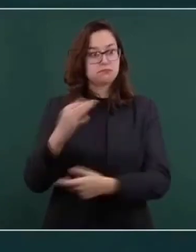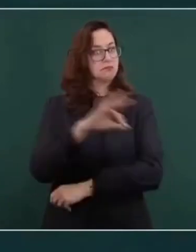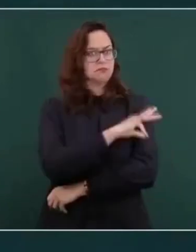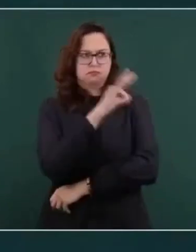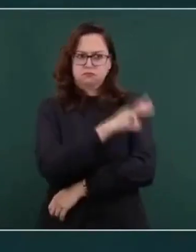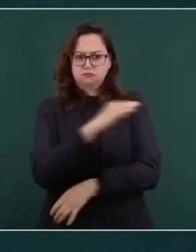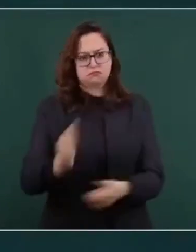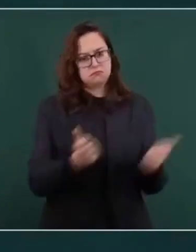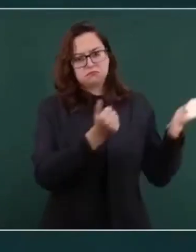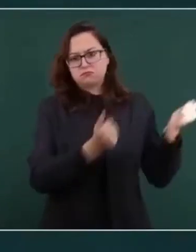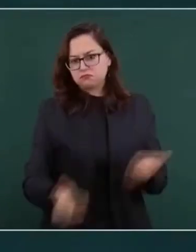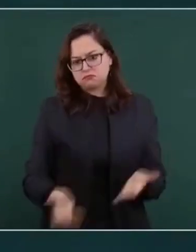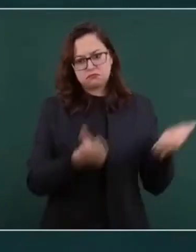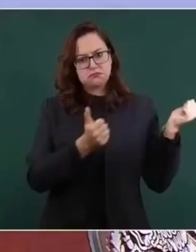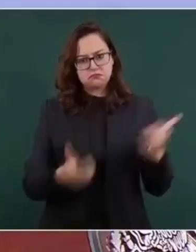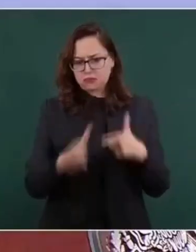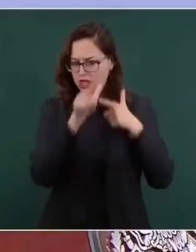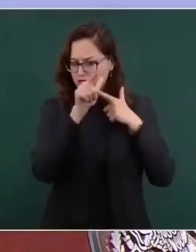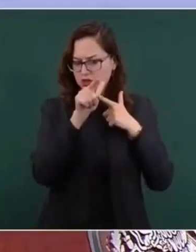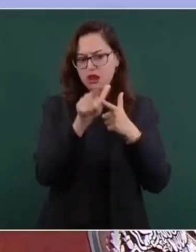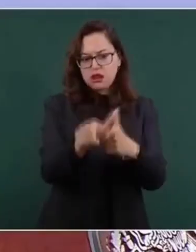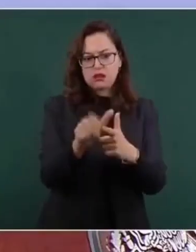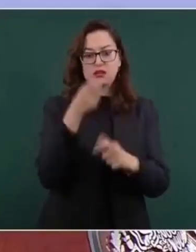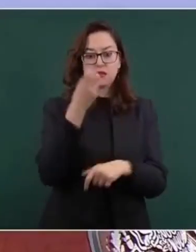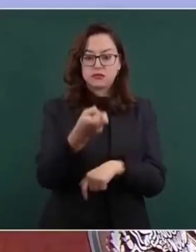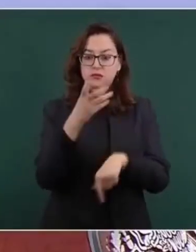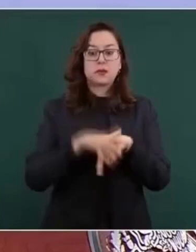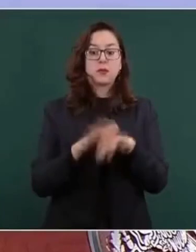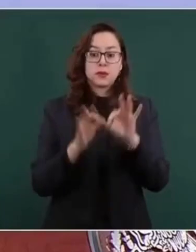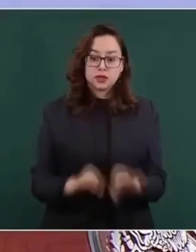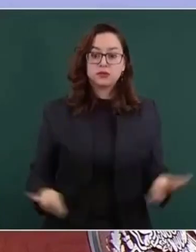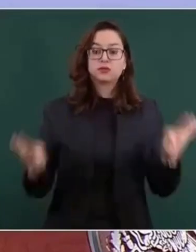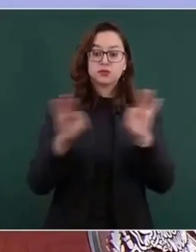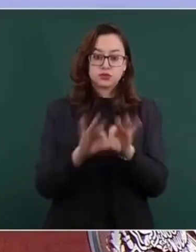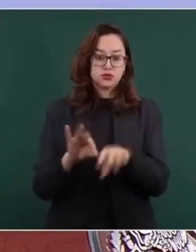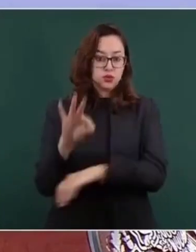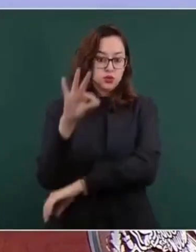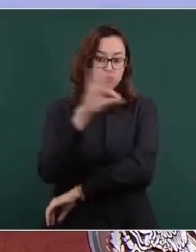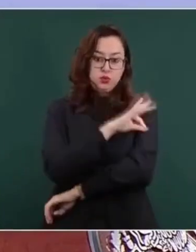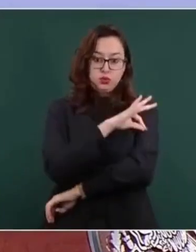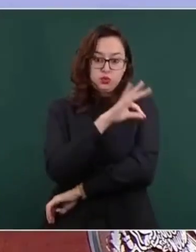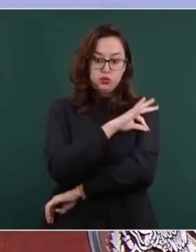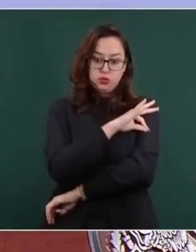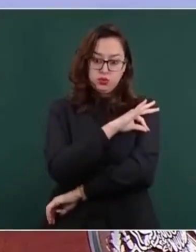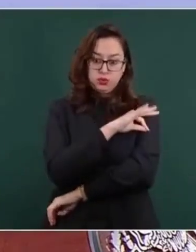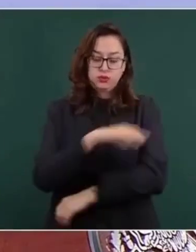lo más importante, que estemos vacunados.